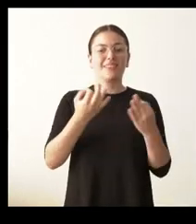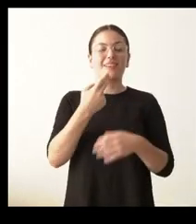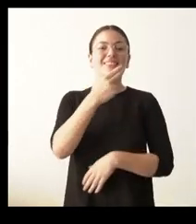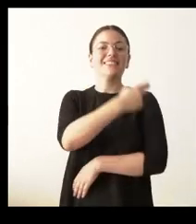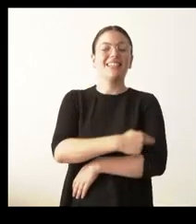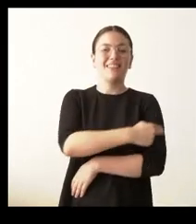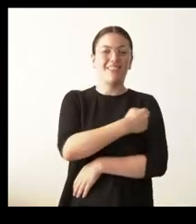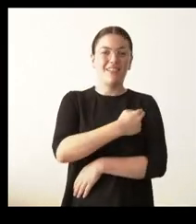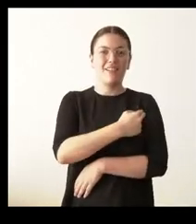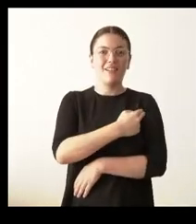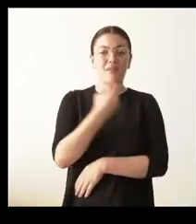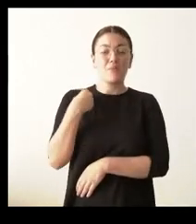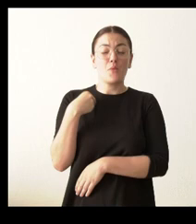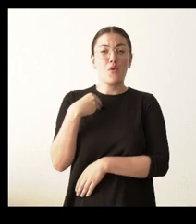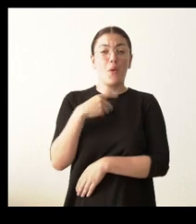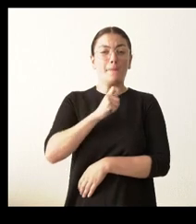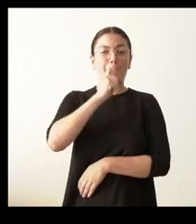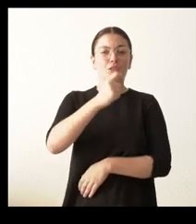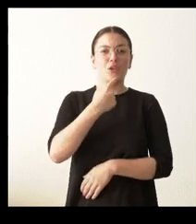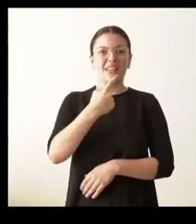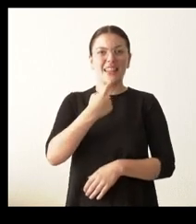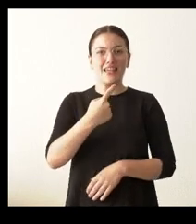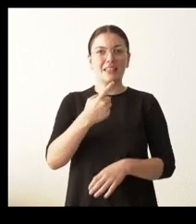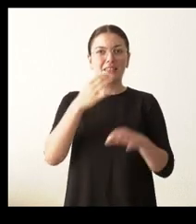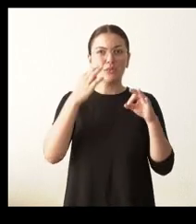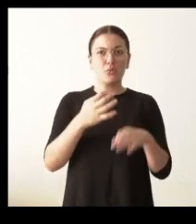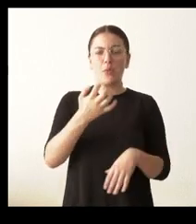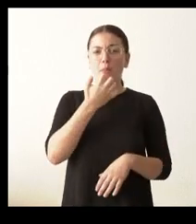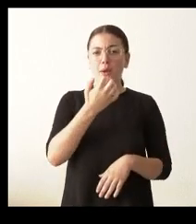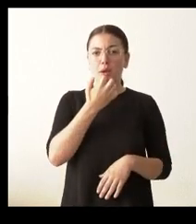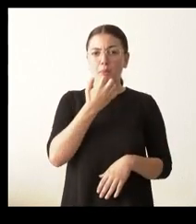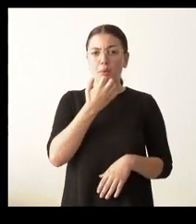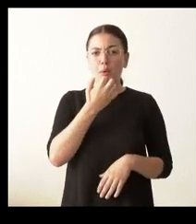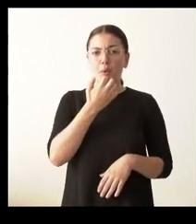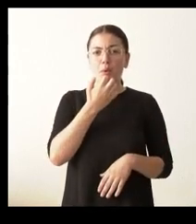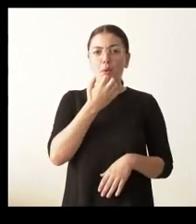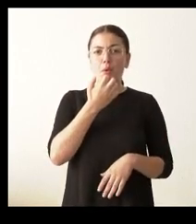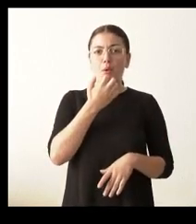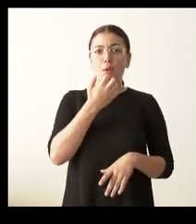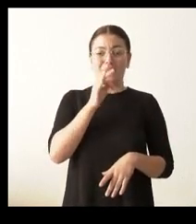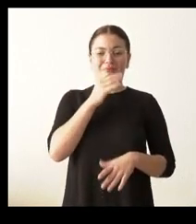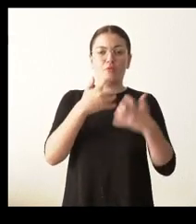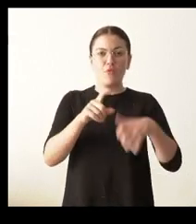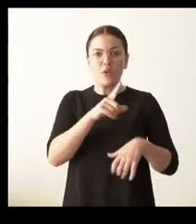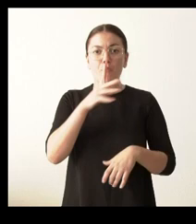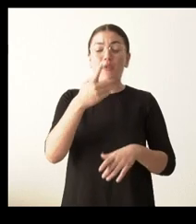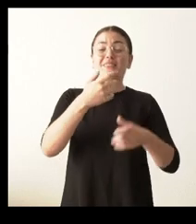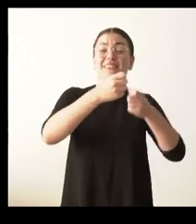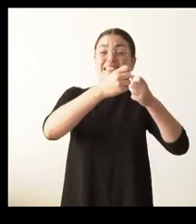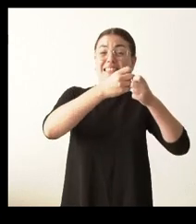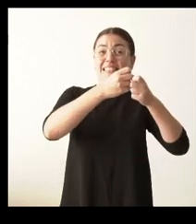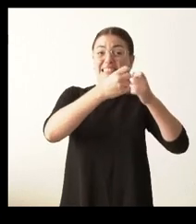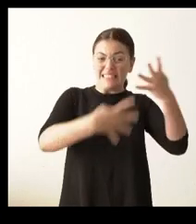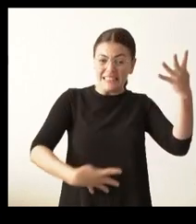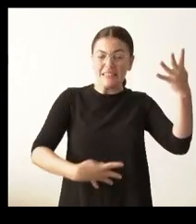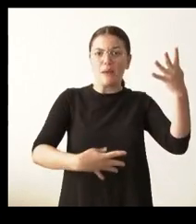desde el Partido Socialista aseguran que las peonadas, por ejemplo, no está funcionando, ya que las listas de espera han